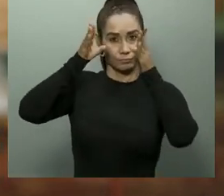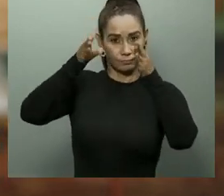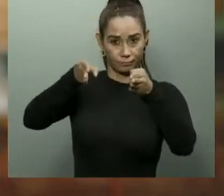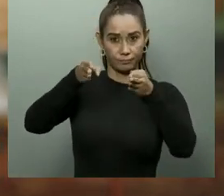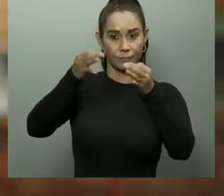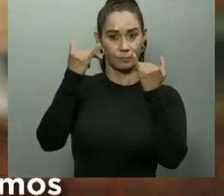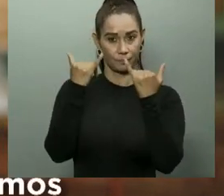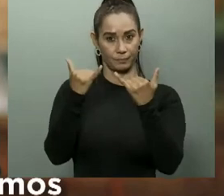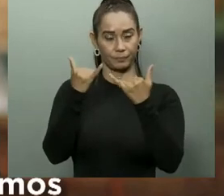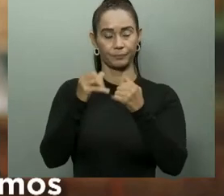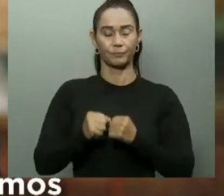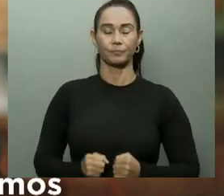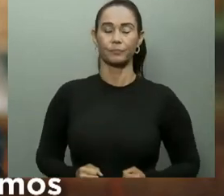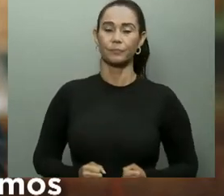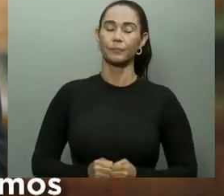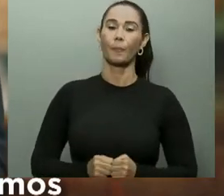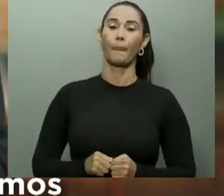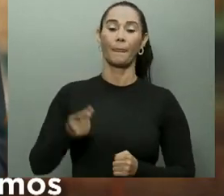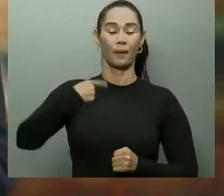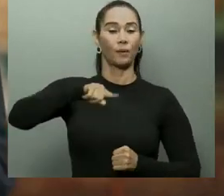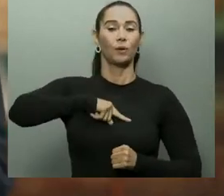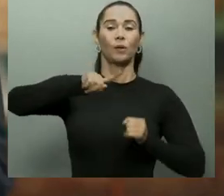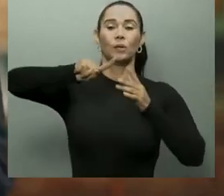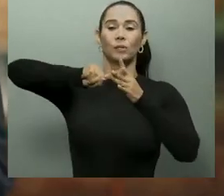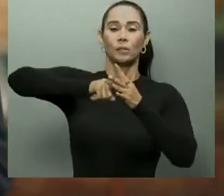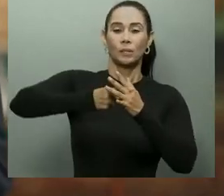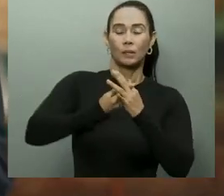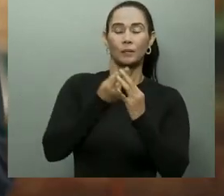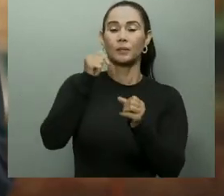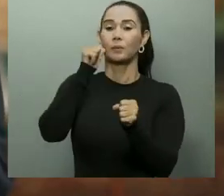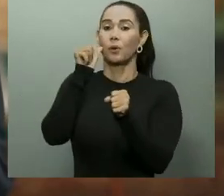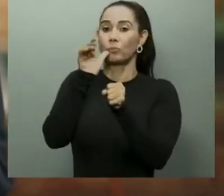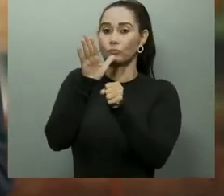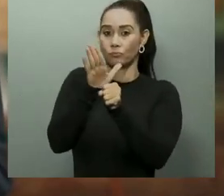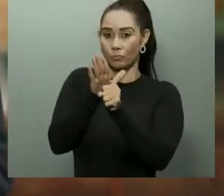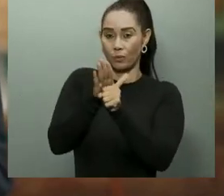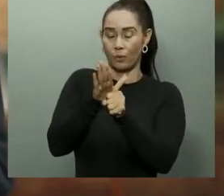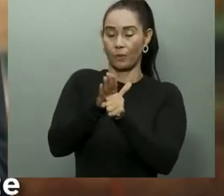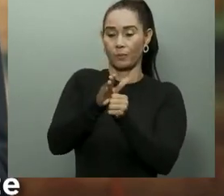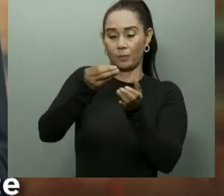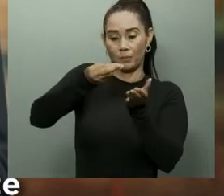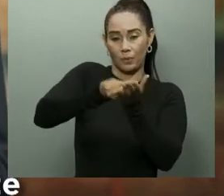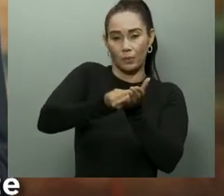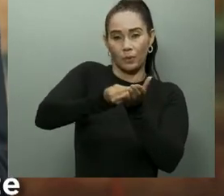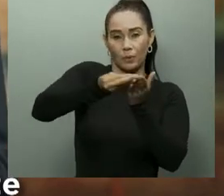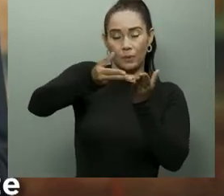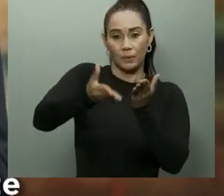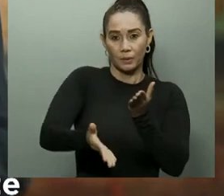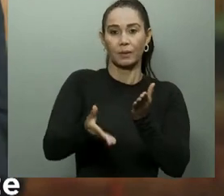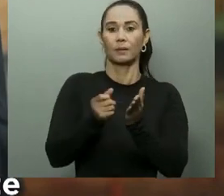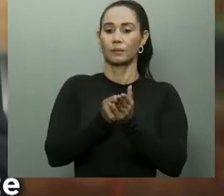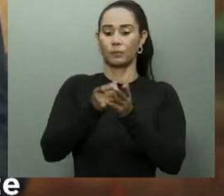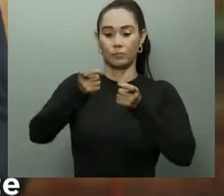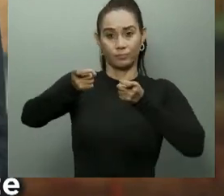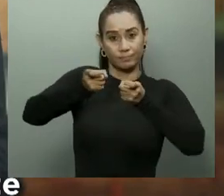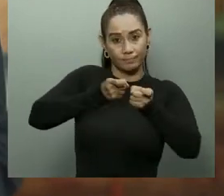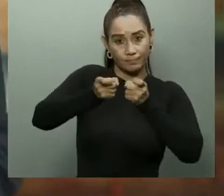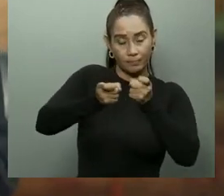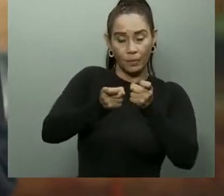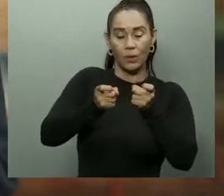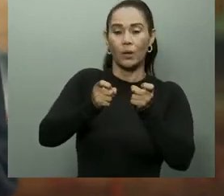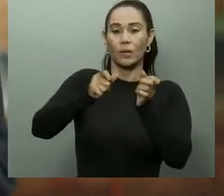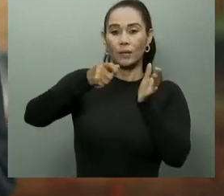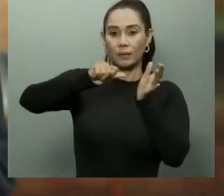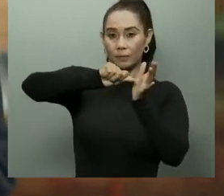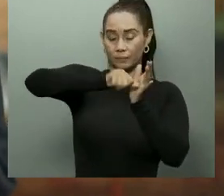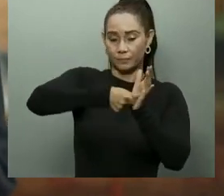momento. Desde el principio, nos comprometimos de manera absoluta con la calidad del gasto, el manejo prudente y transparente